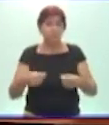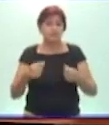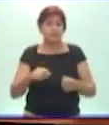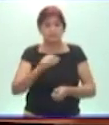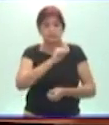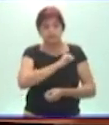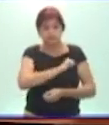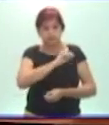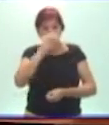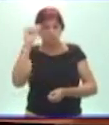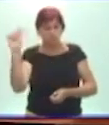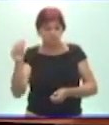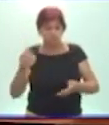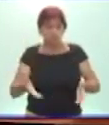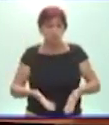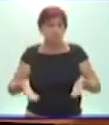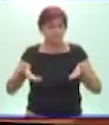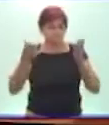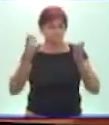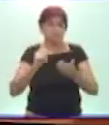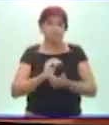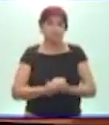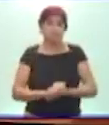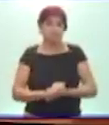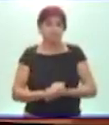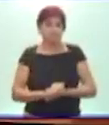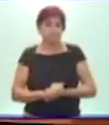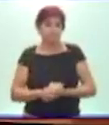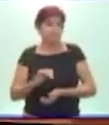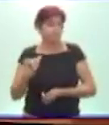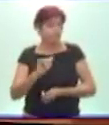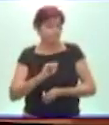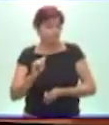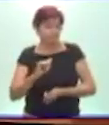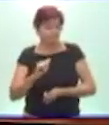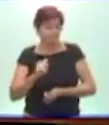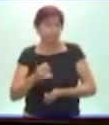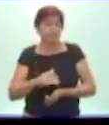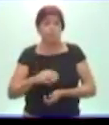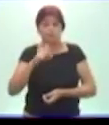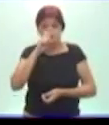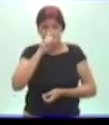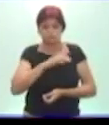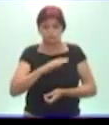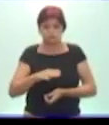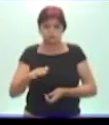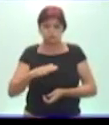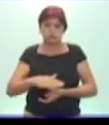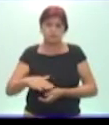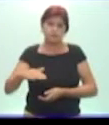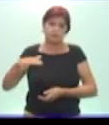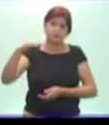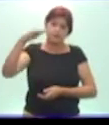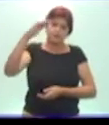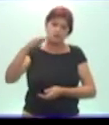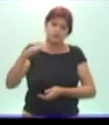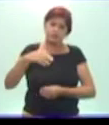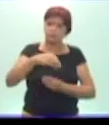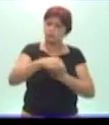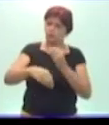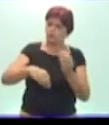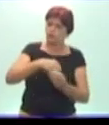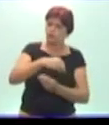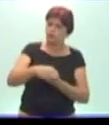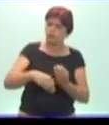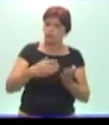primera infancia. Usted debe tener en cuenta que a medida que los niños van creciendo, los niños van cambiando. No es